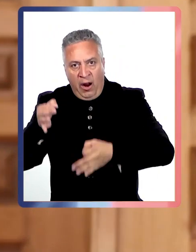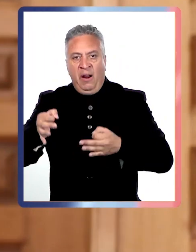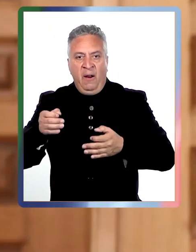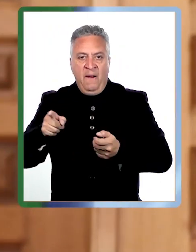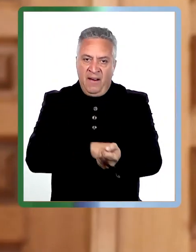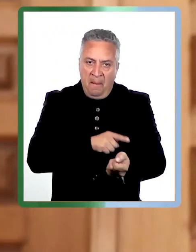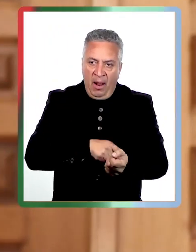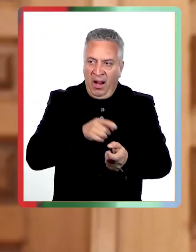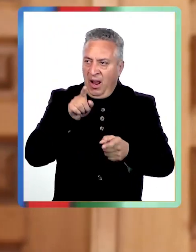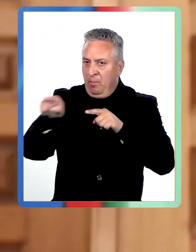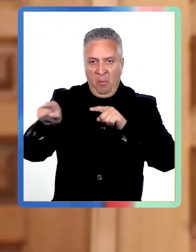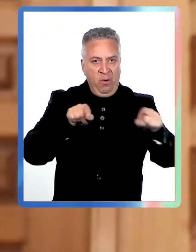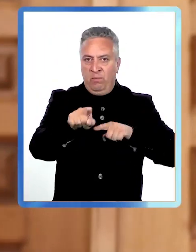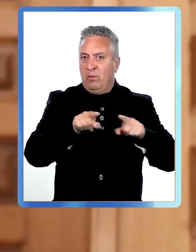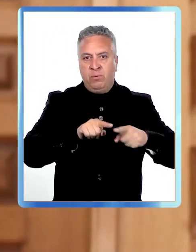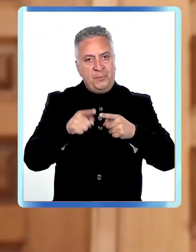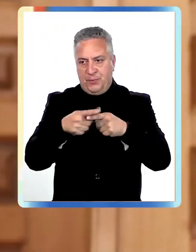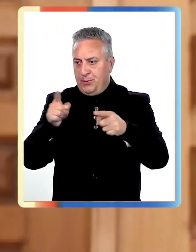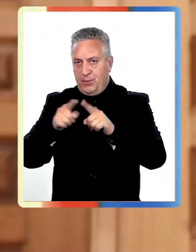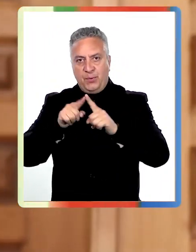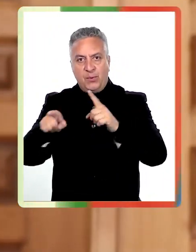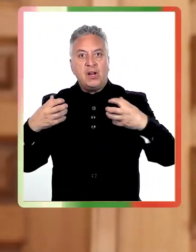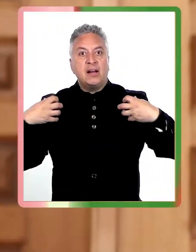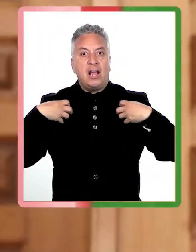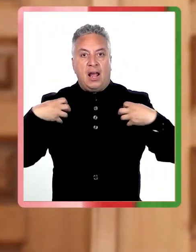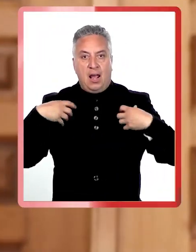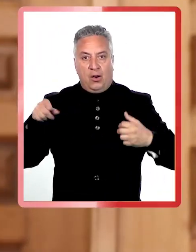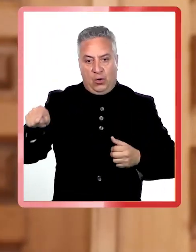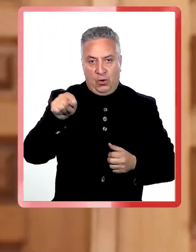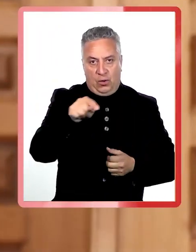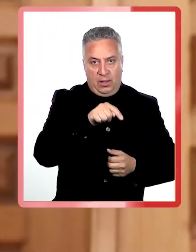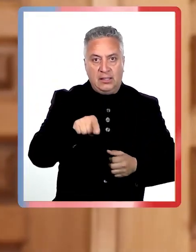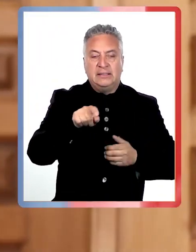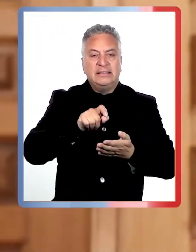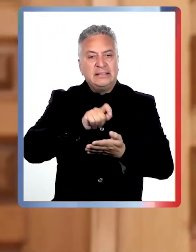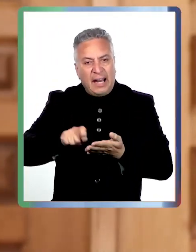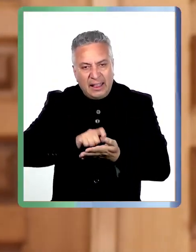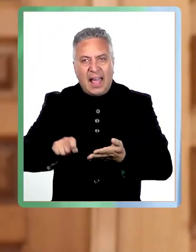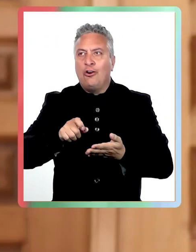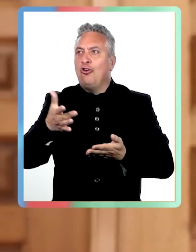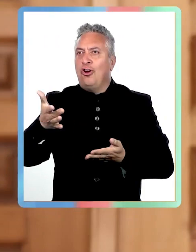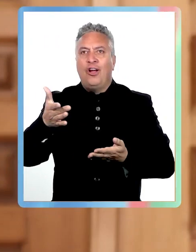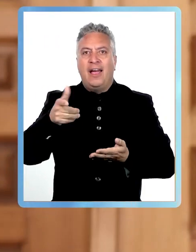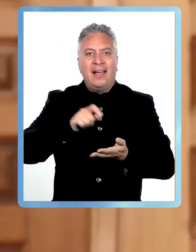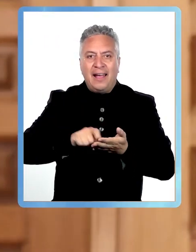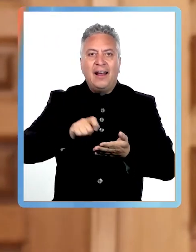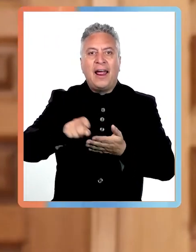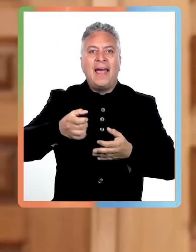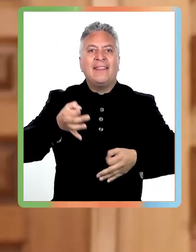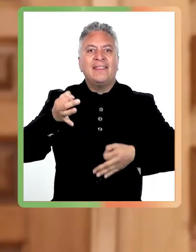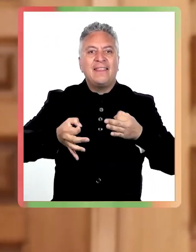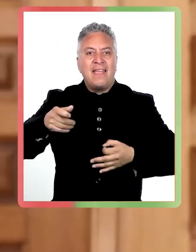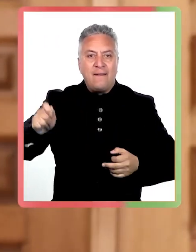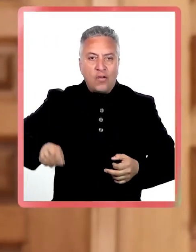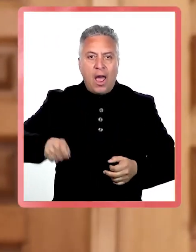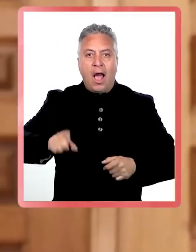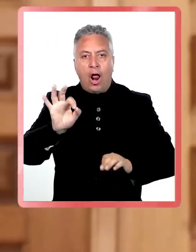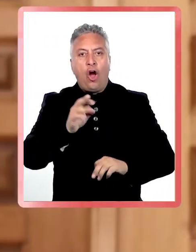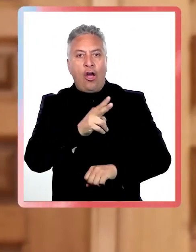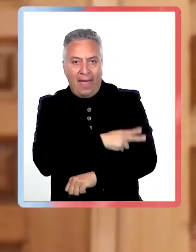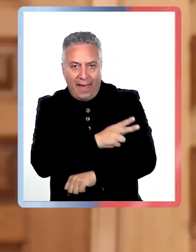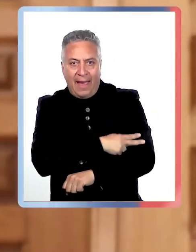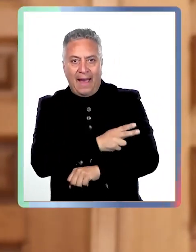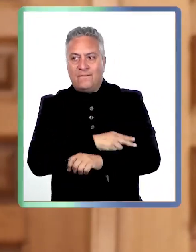general todos los cargos también de secretarios y secretarias de tribunales y todos aquellos de cargos de jefas de unidad de